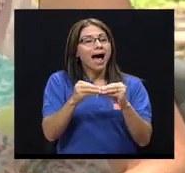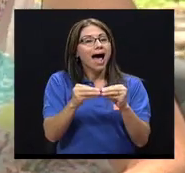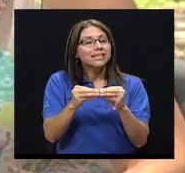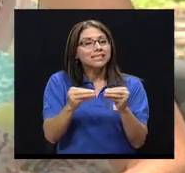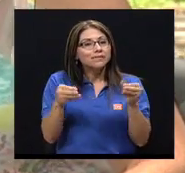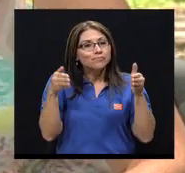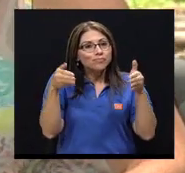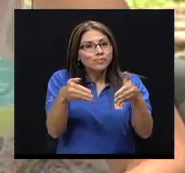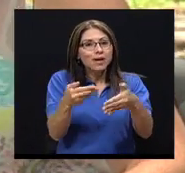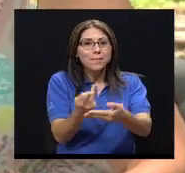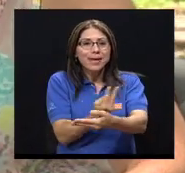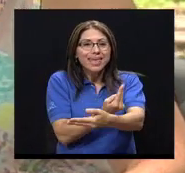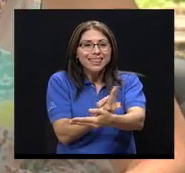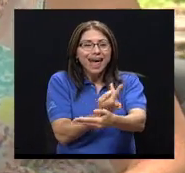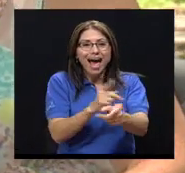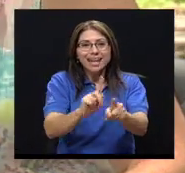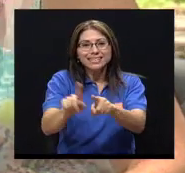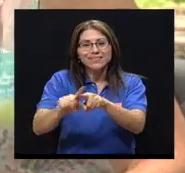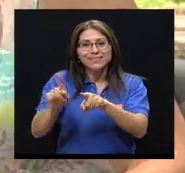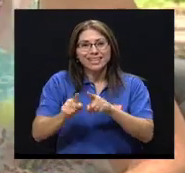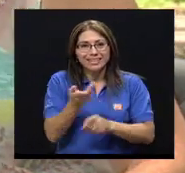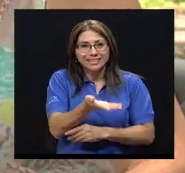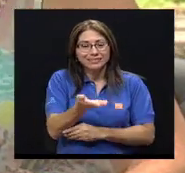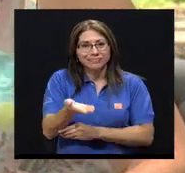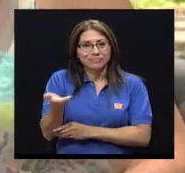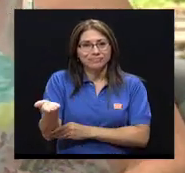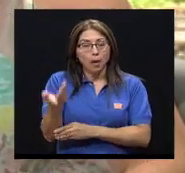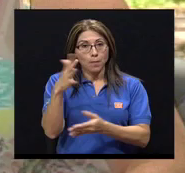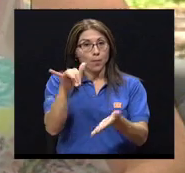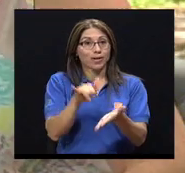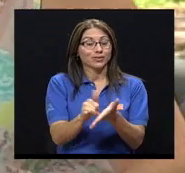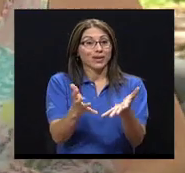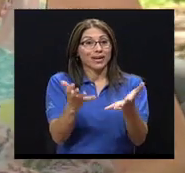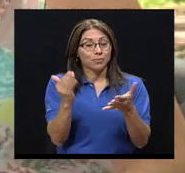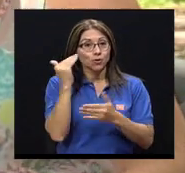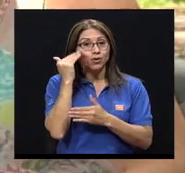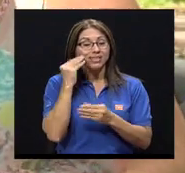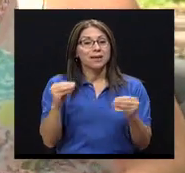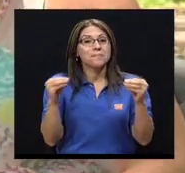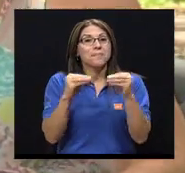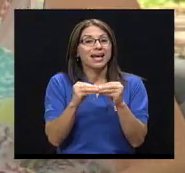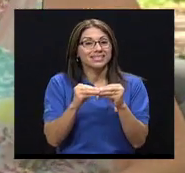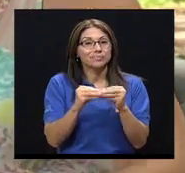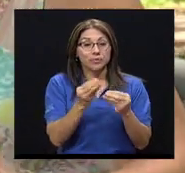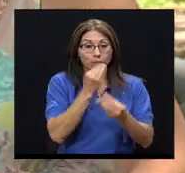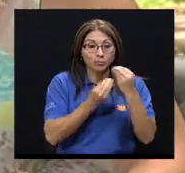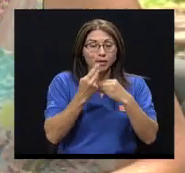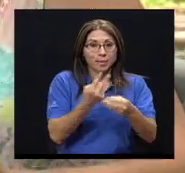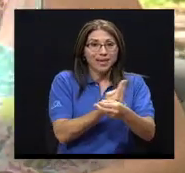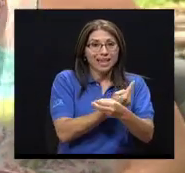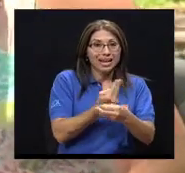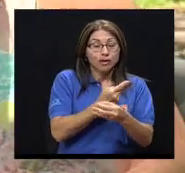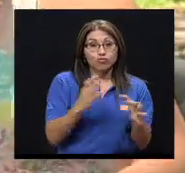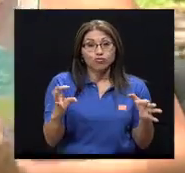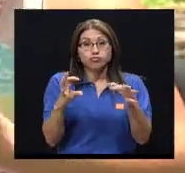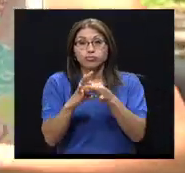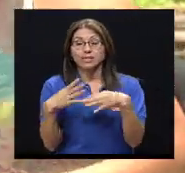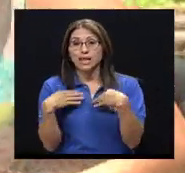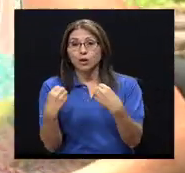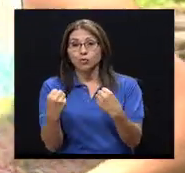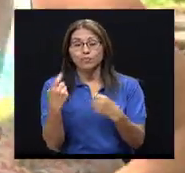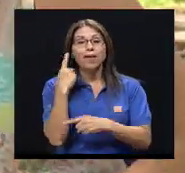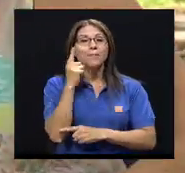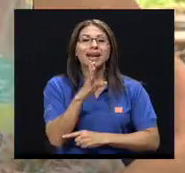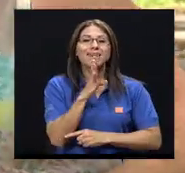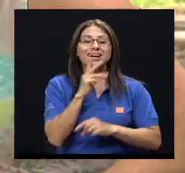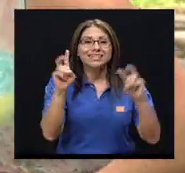vegetales, en otro tipo de nutrientes, y por eso es que queremos conocer más sobre esta relación entre el vegetarianismo y la salud. Y